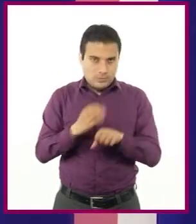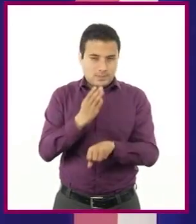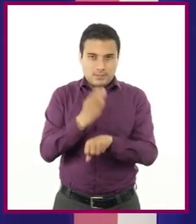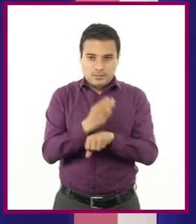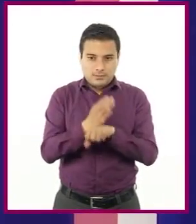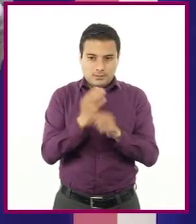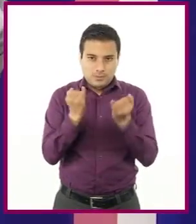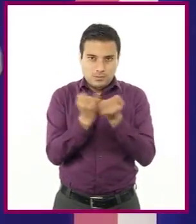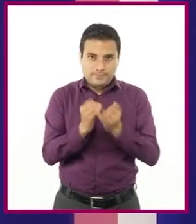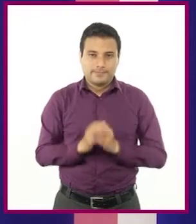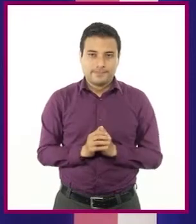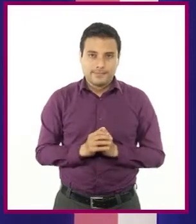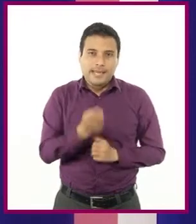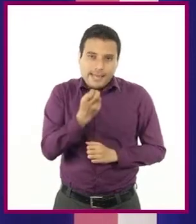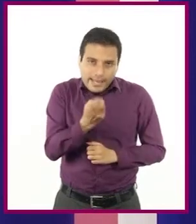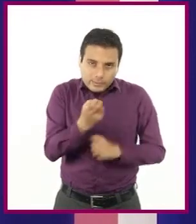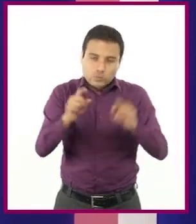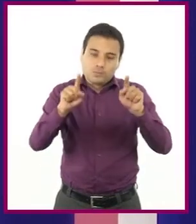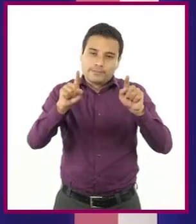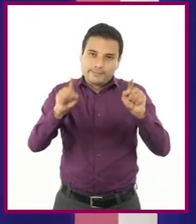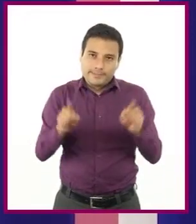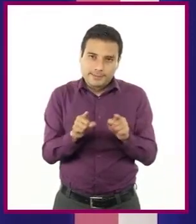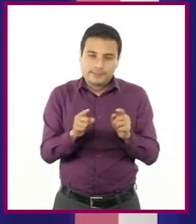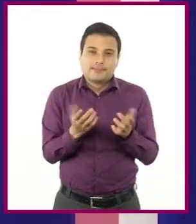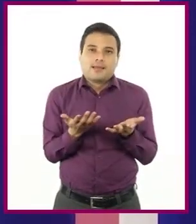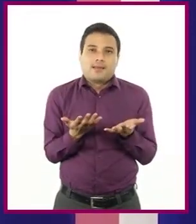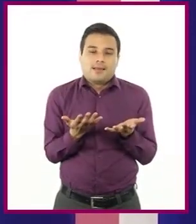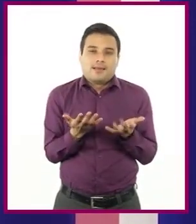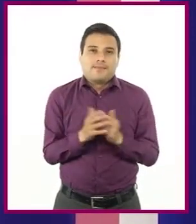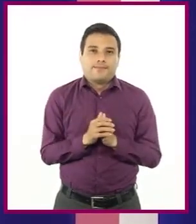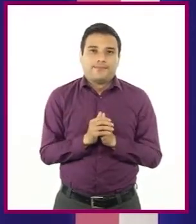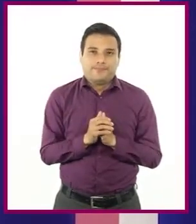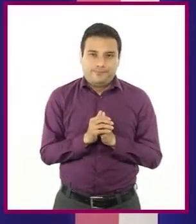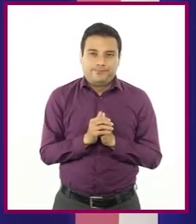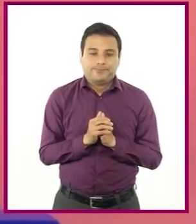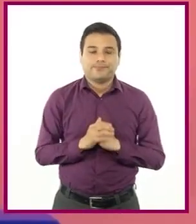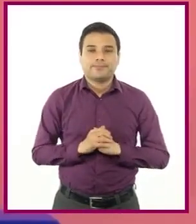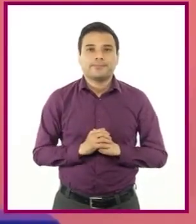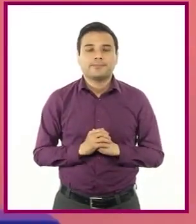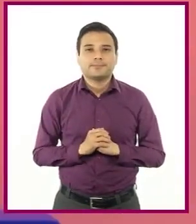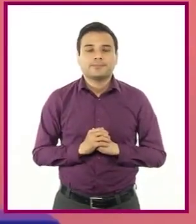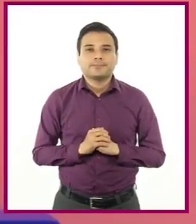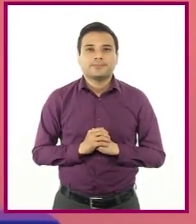eso aparece entre paréntesis y por extensión todo el equipo.